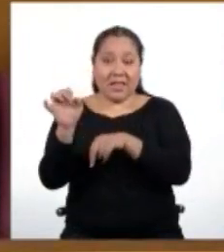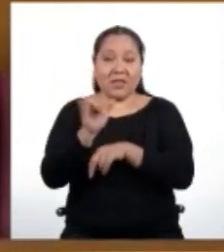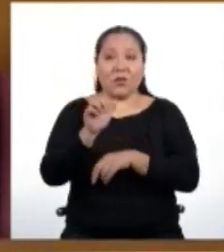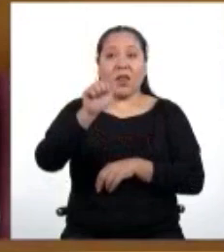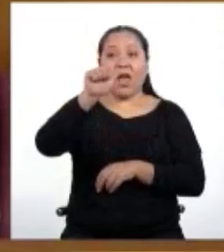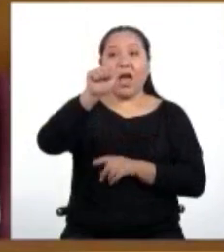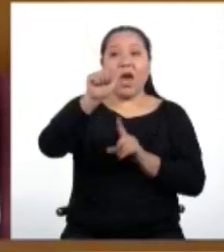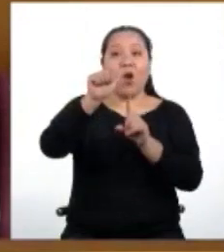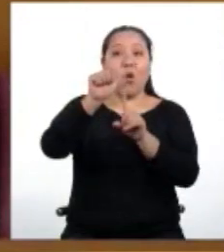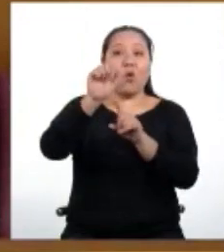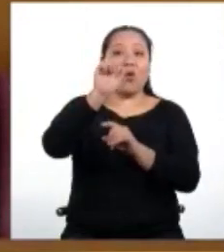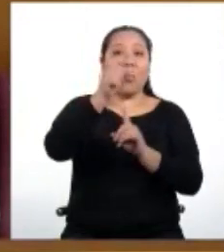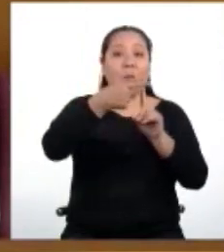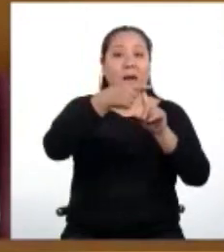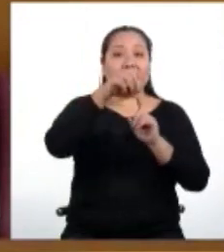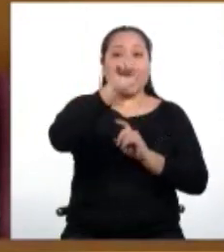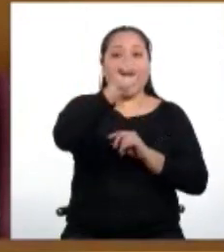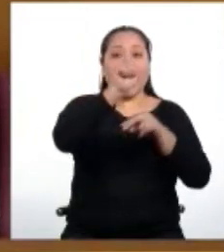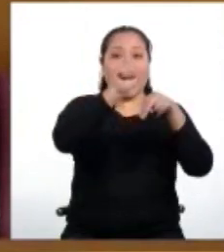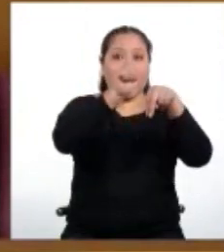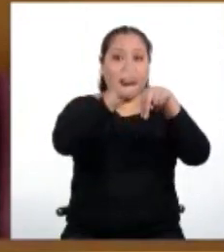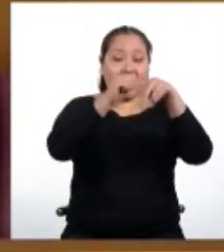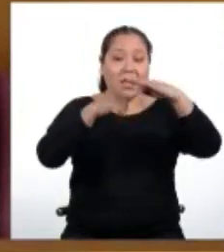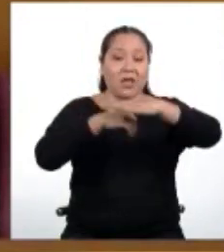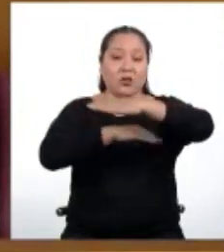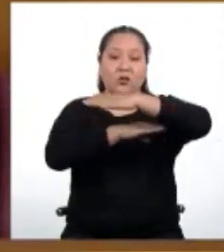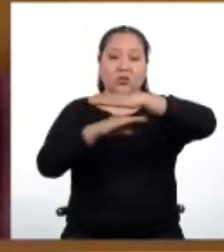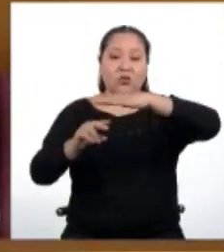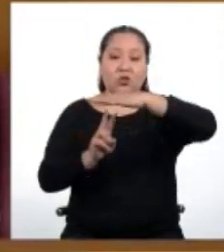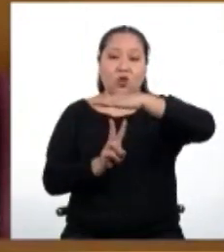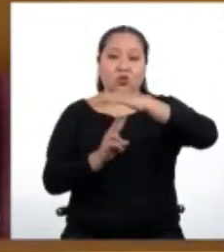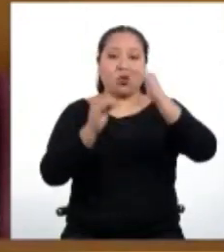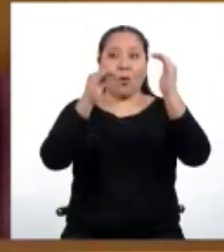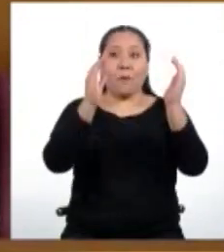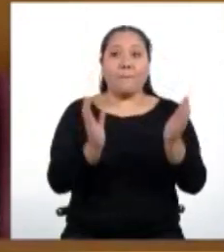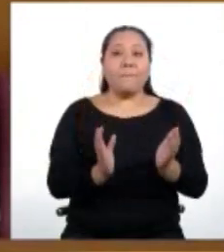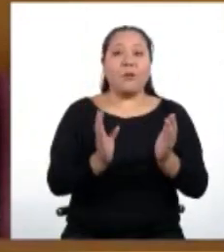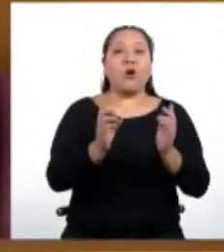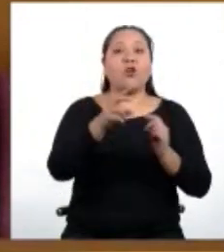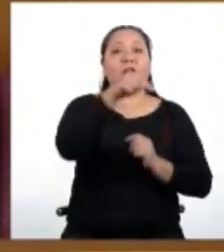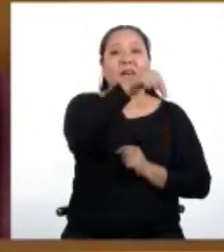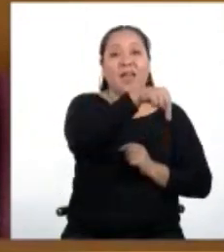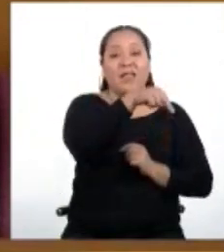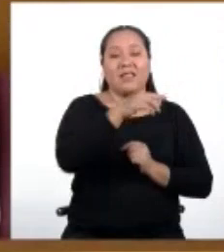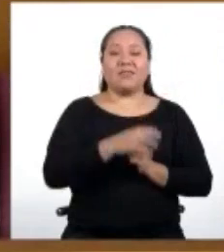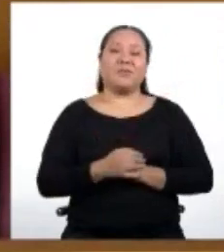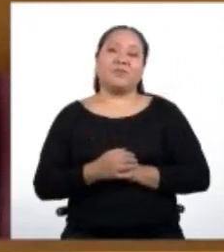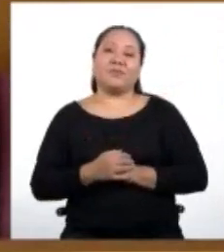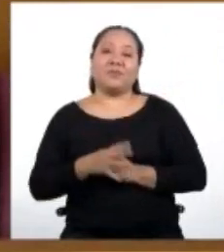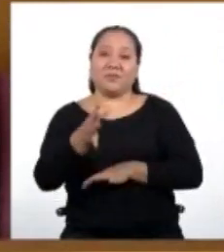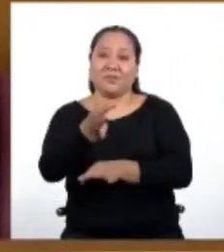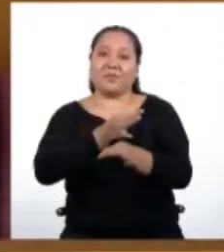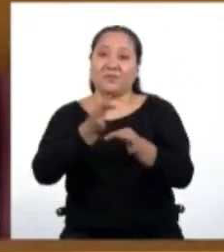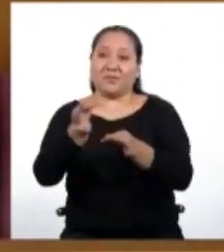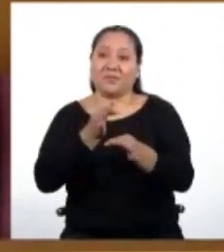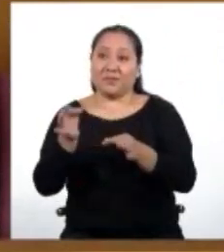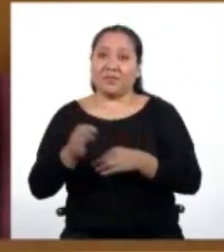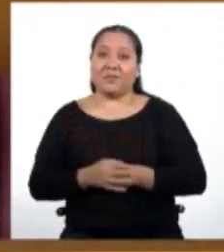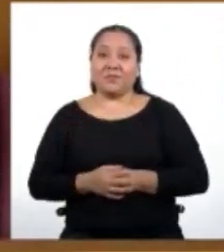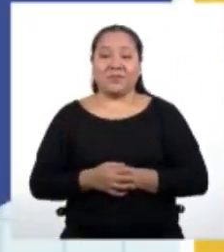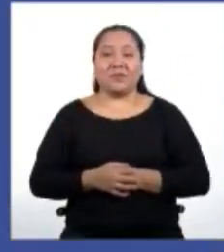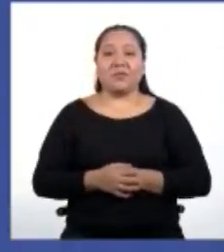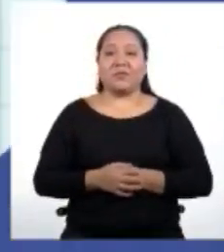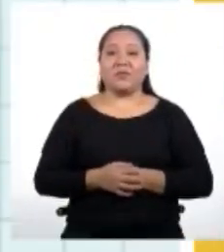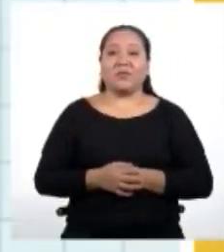semisuma del primer y último término multiplicado por el último término. Empecemos a reemplazar. Entonces,